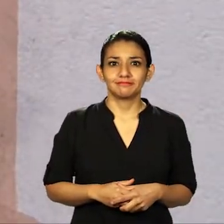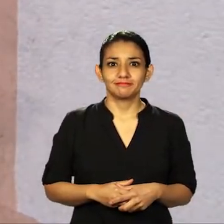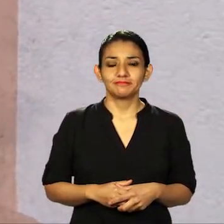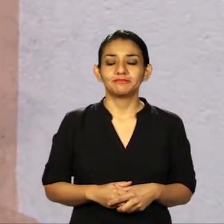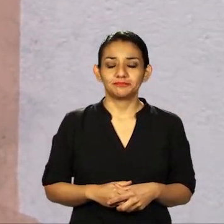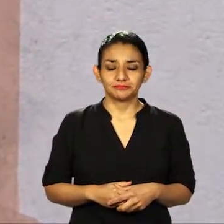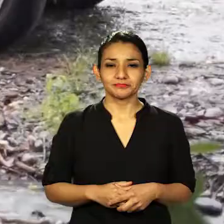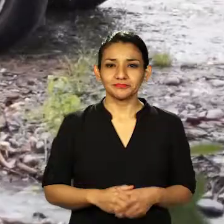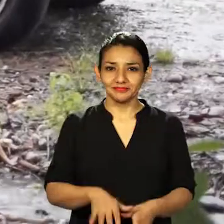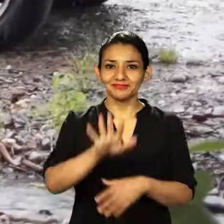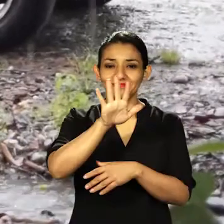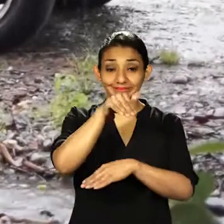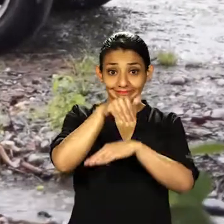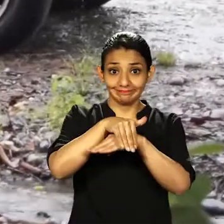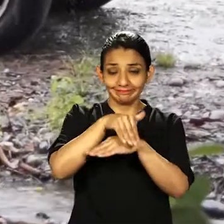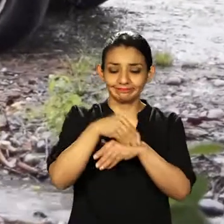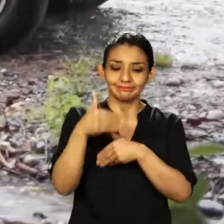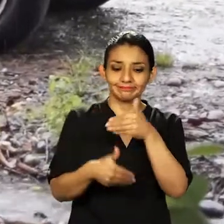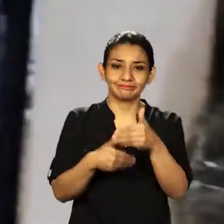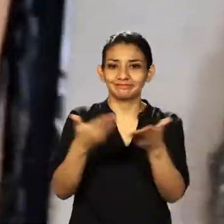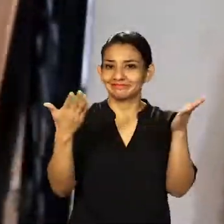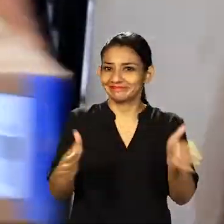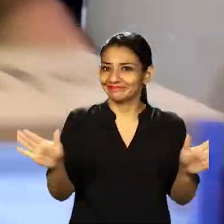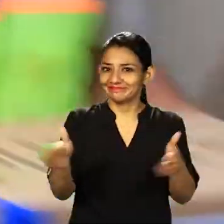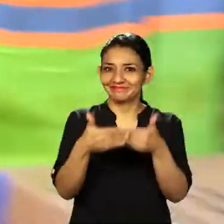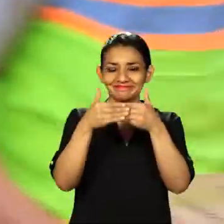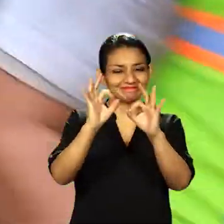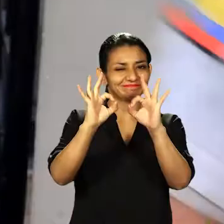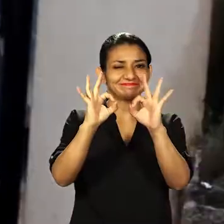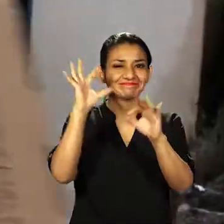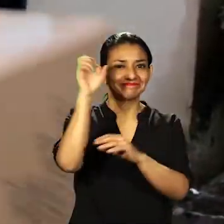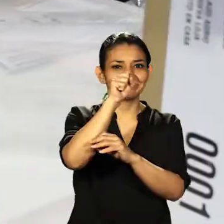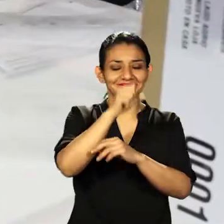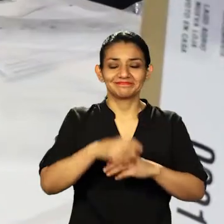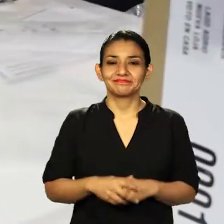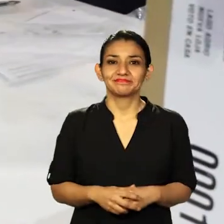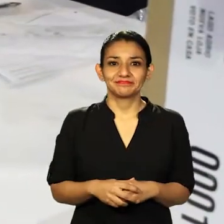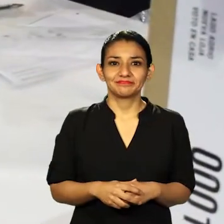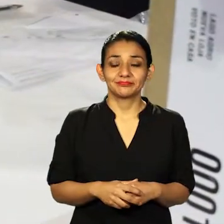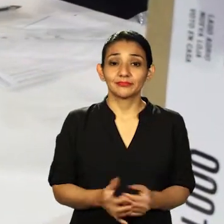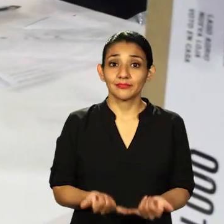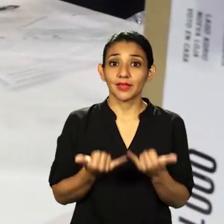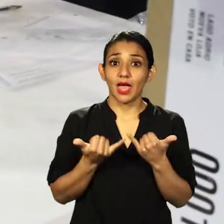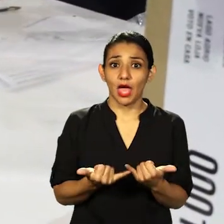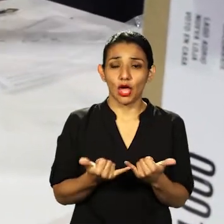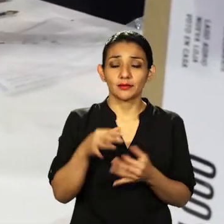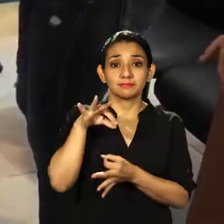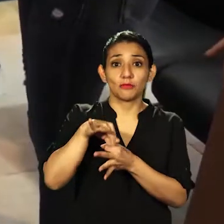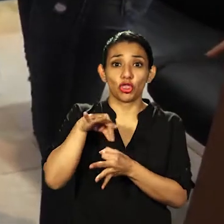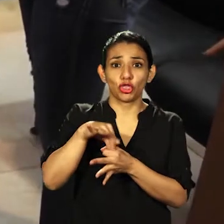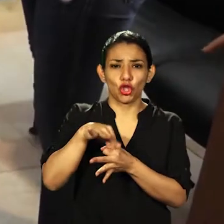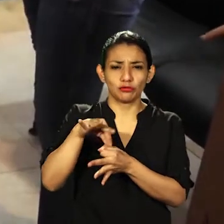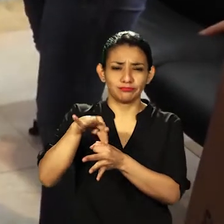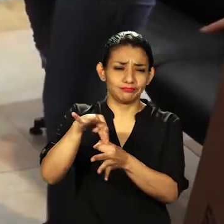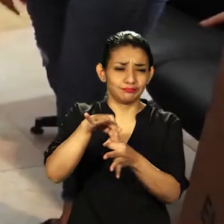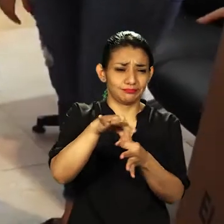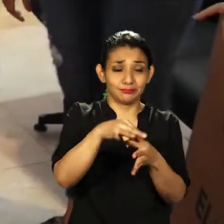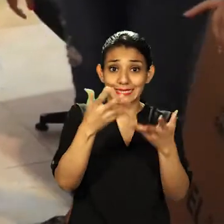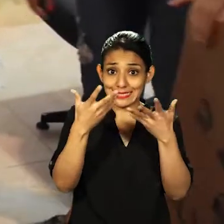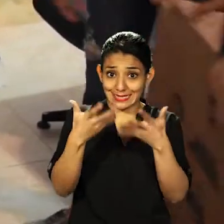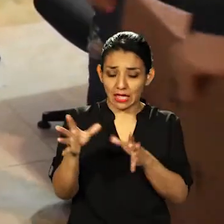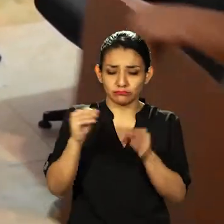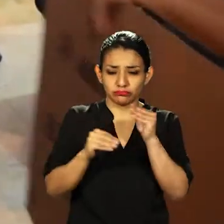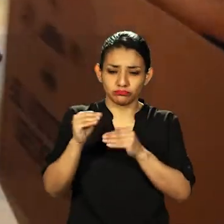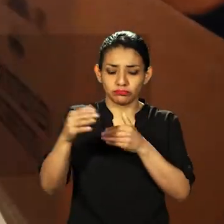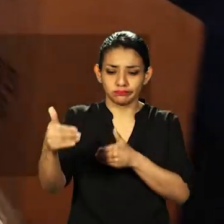A las 5 de la tarde el proceso finalizó con éxito. Actualmente todos los votos recetados se encuentran